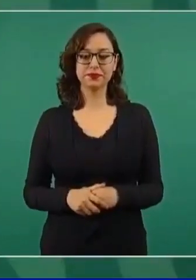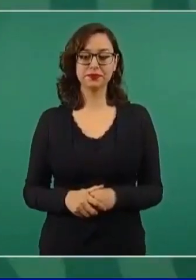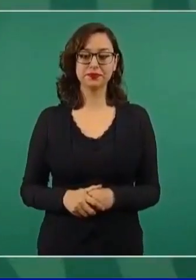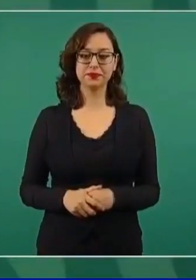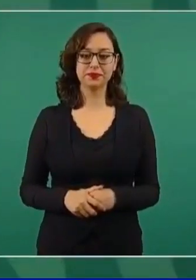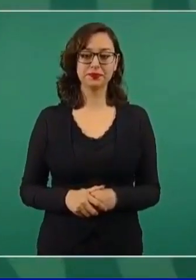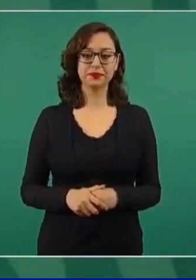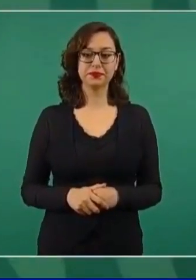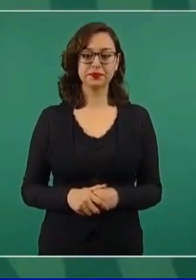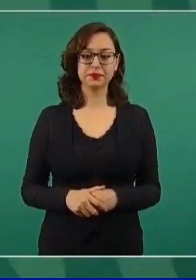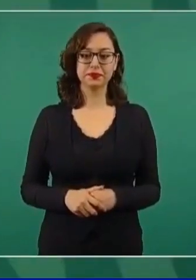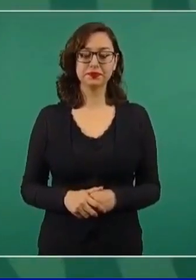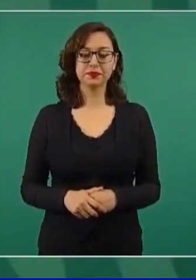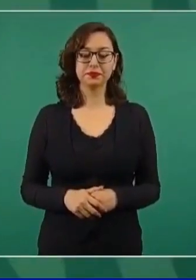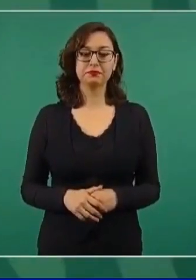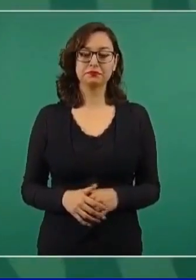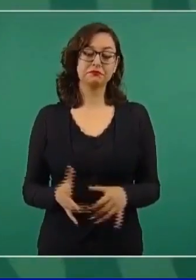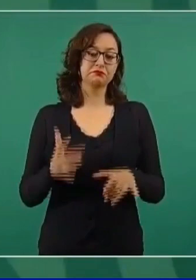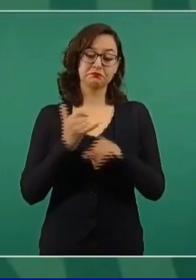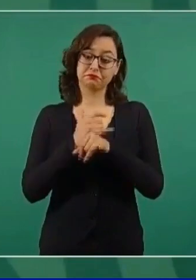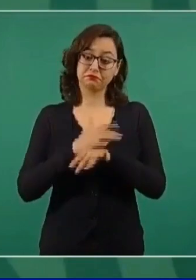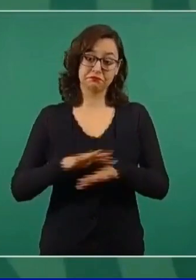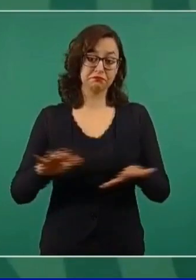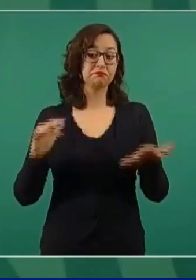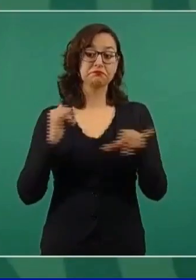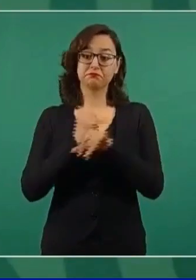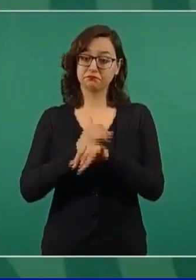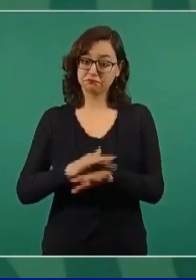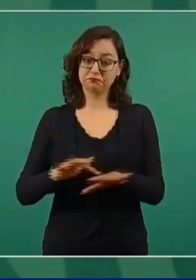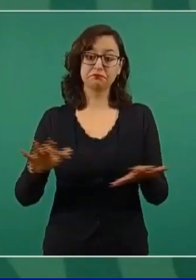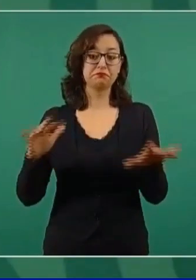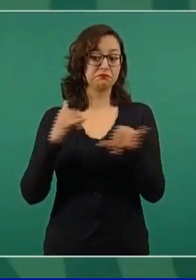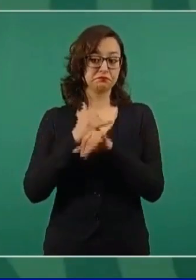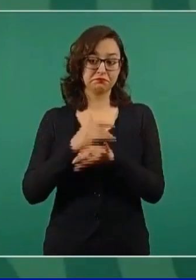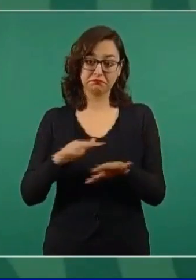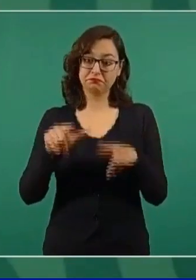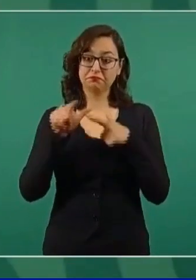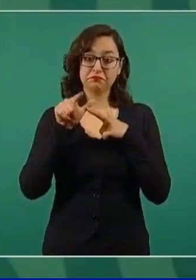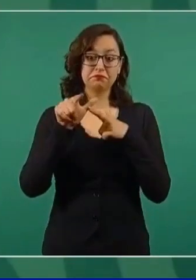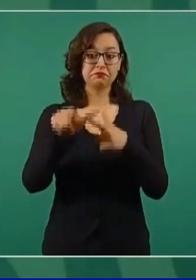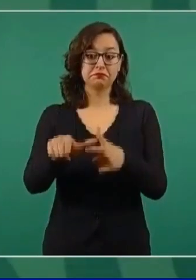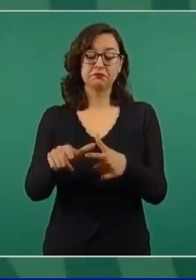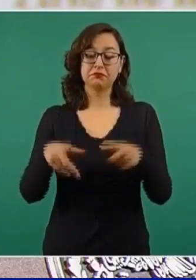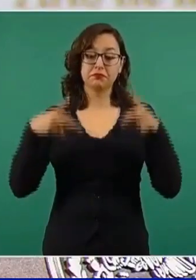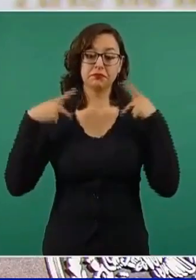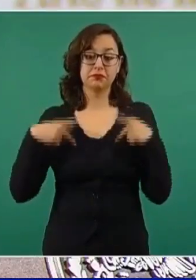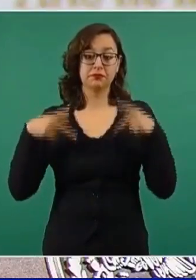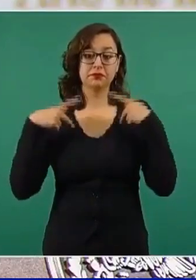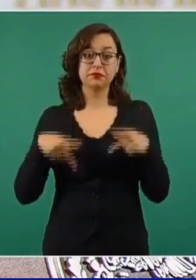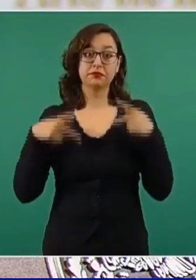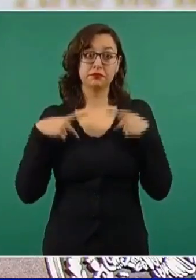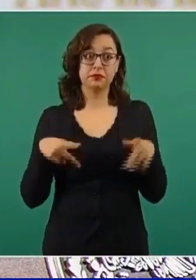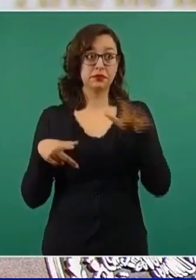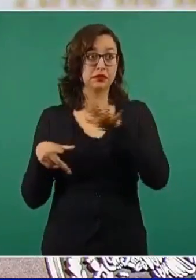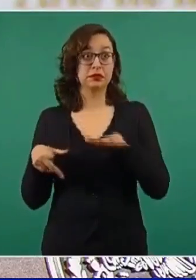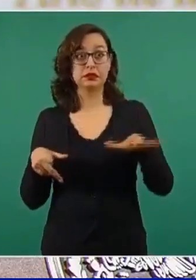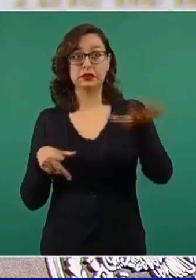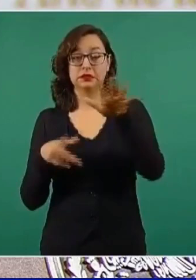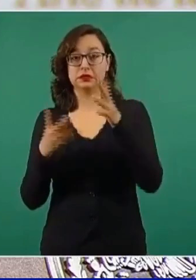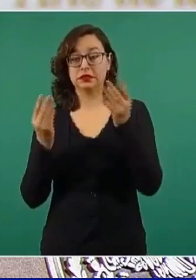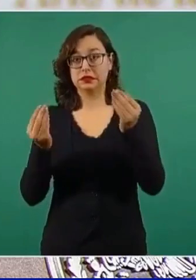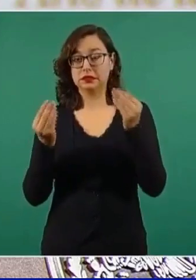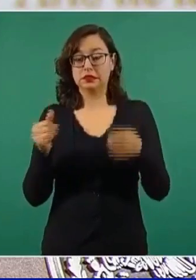informando, este tema es de mucho interés para la gente, lo